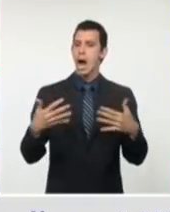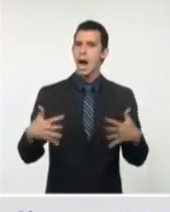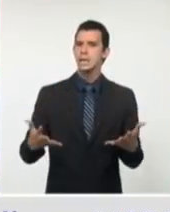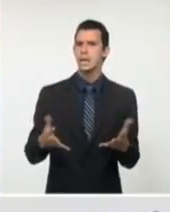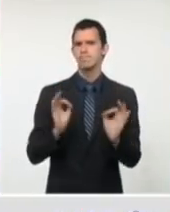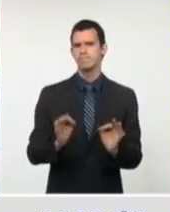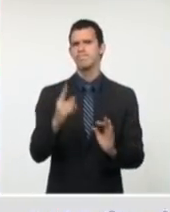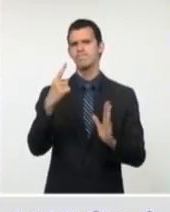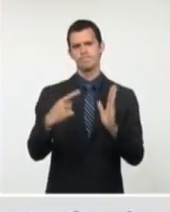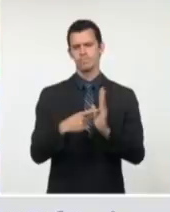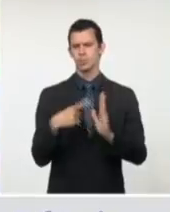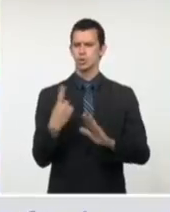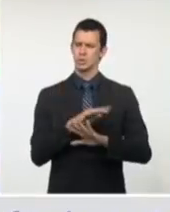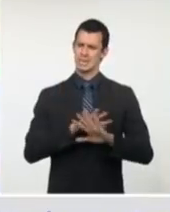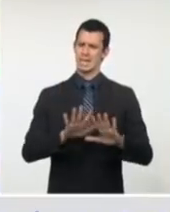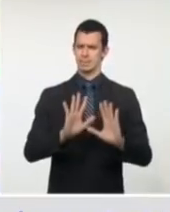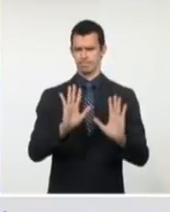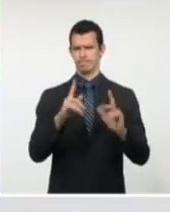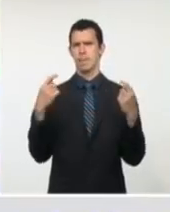de este año.